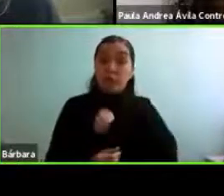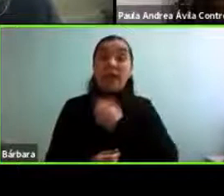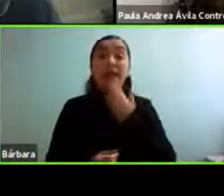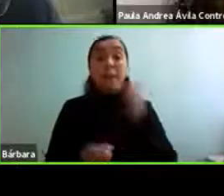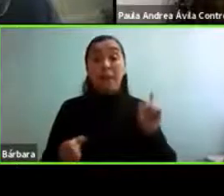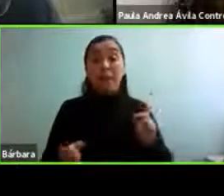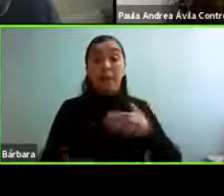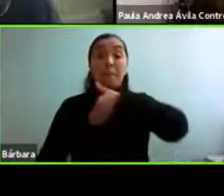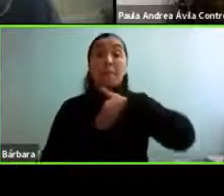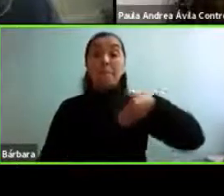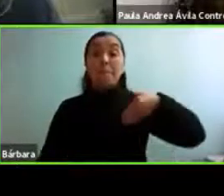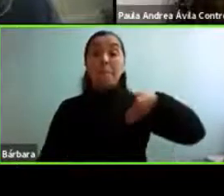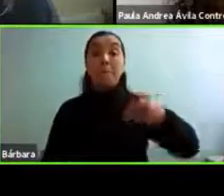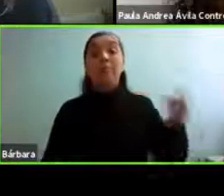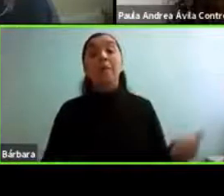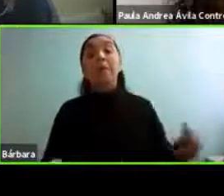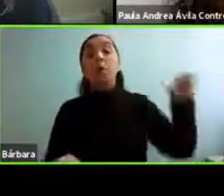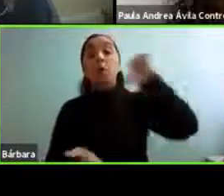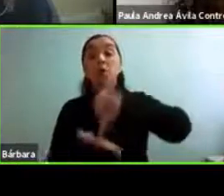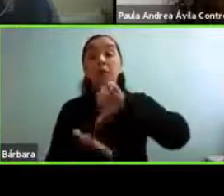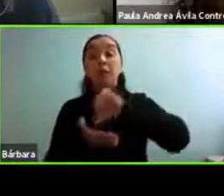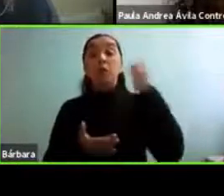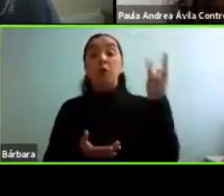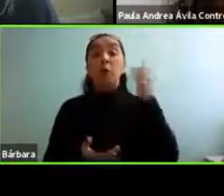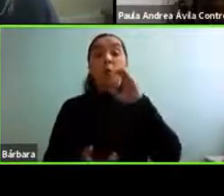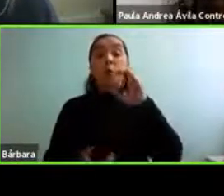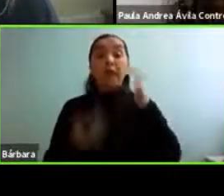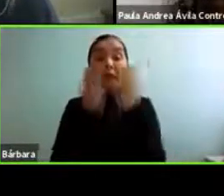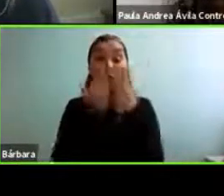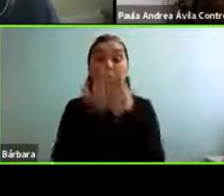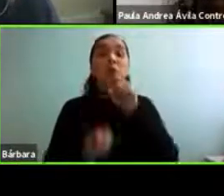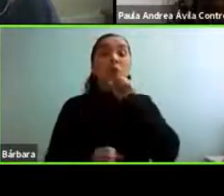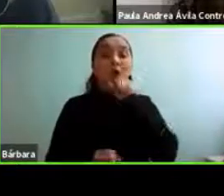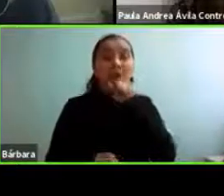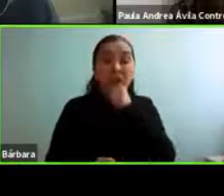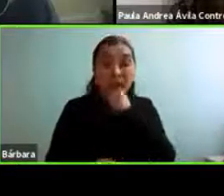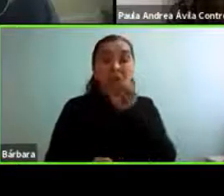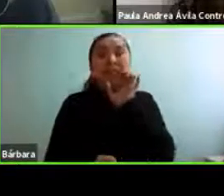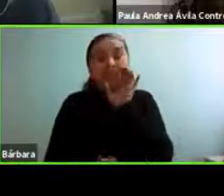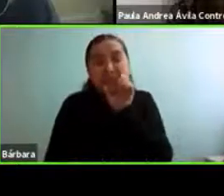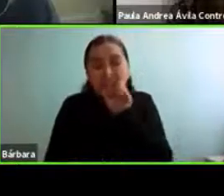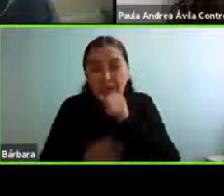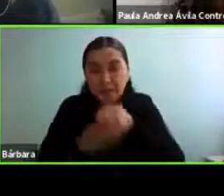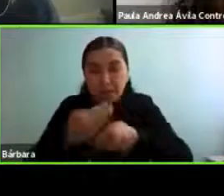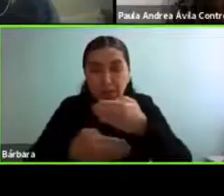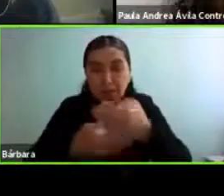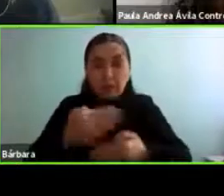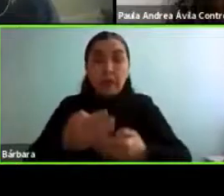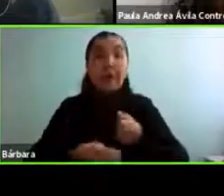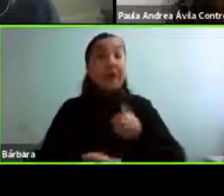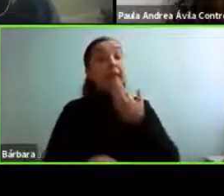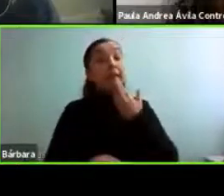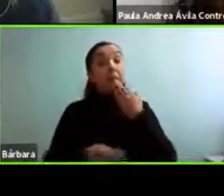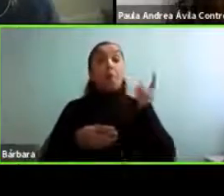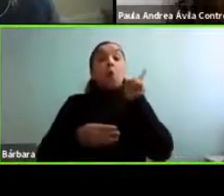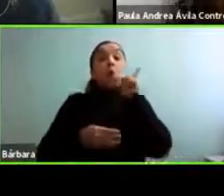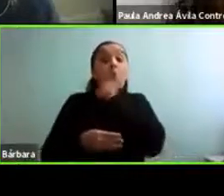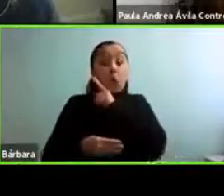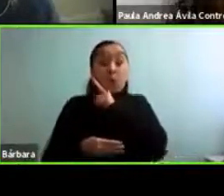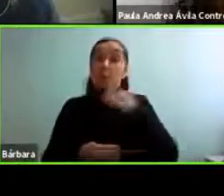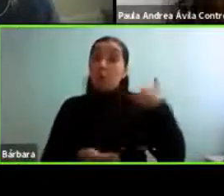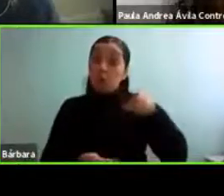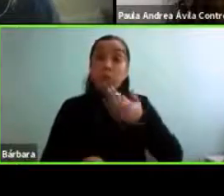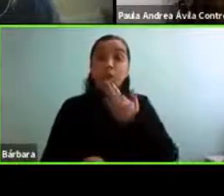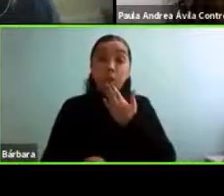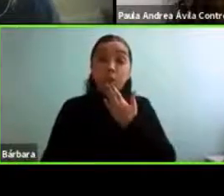del Centro UC en Estudios de Vejez y Envejecimiento. Y por último, y no menos importante, nos va a acompañar Bárbara Meneses,